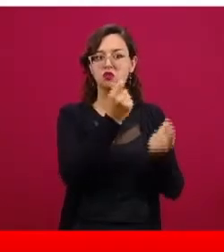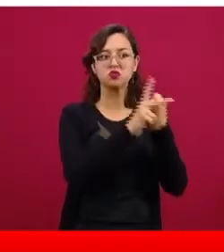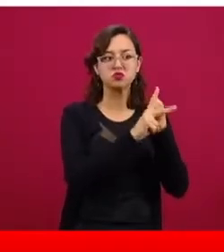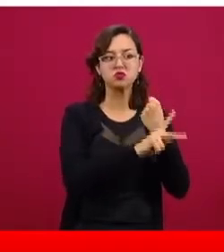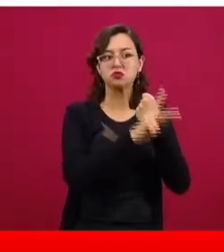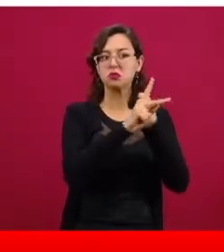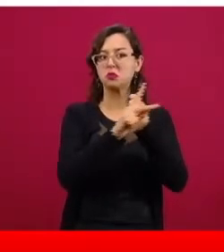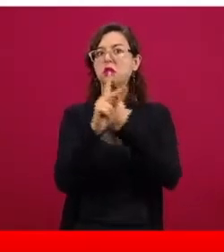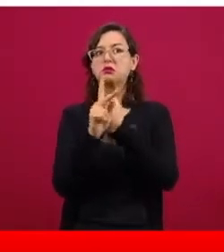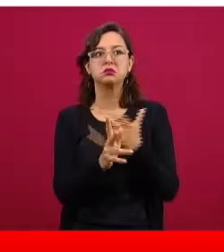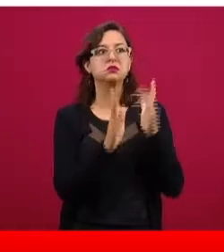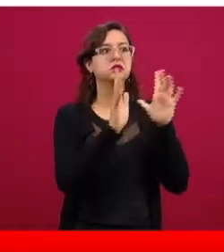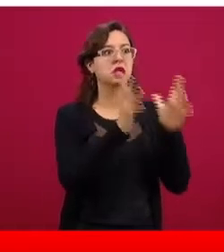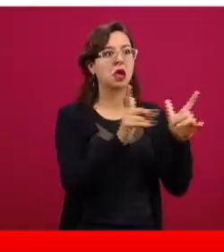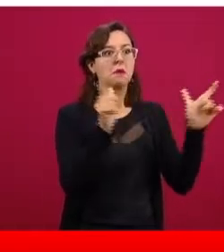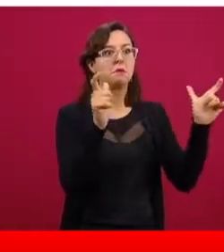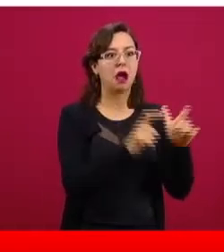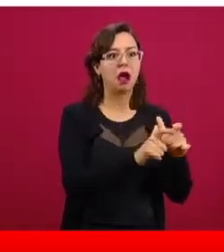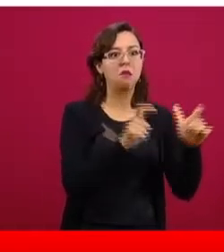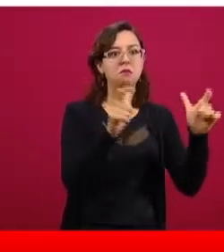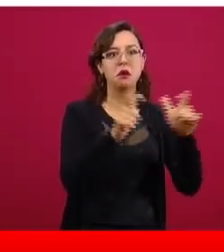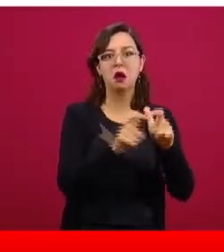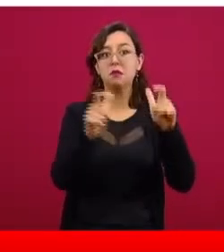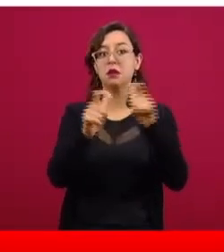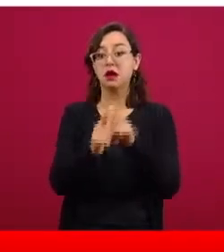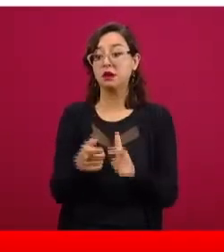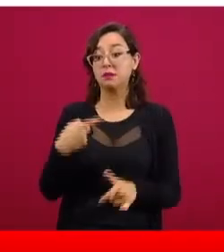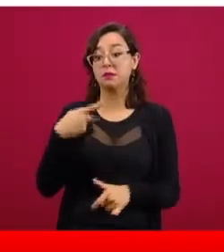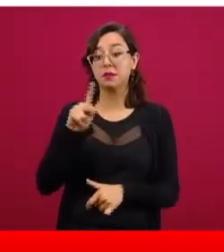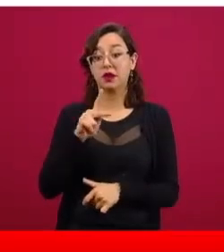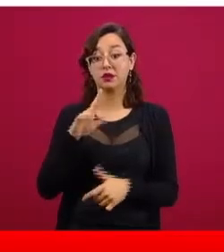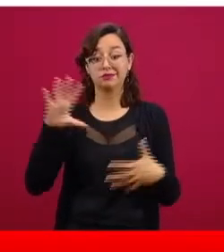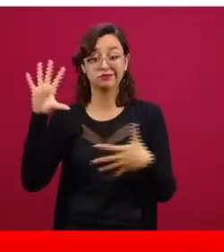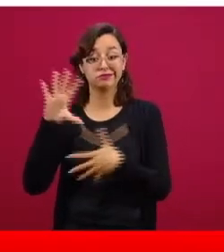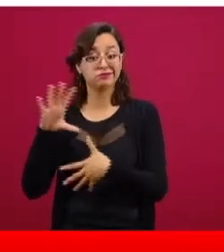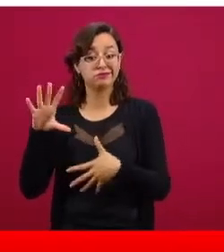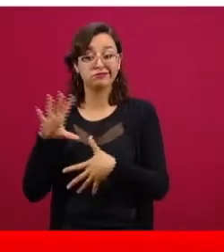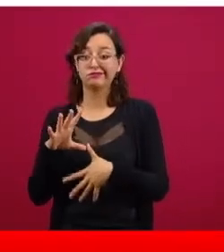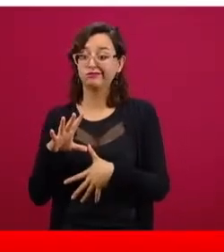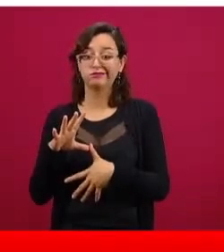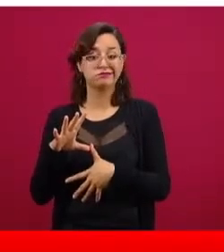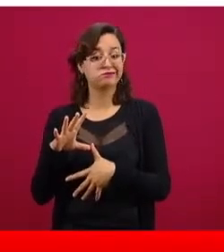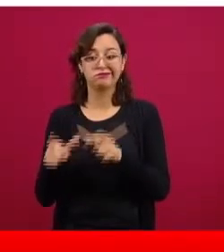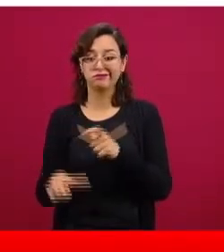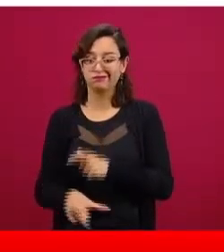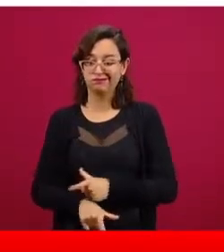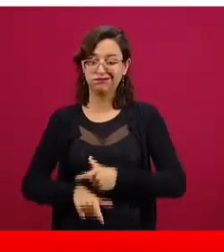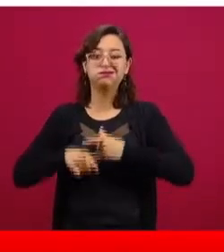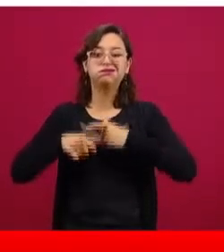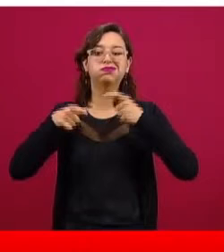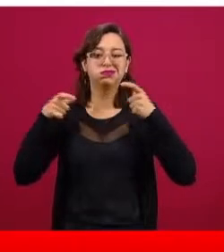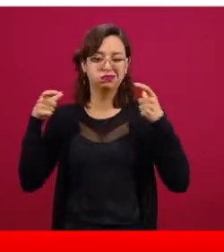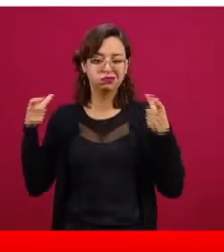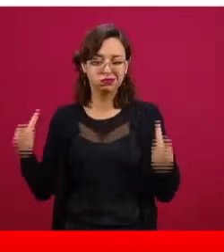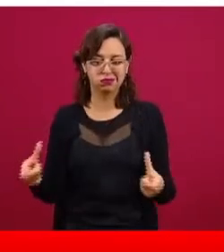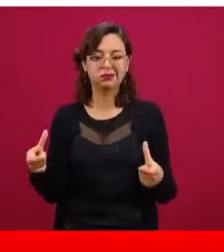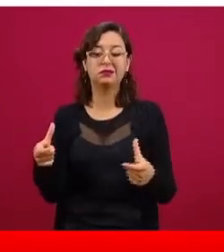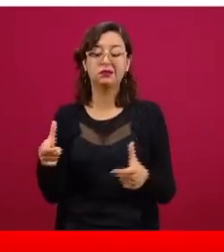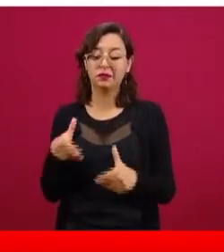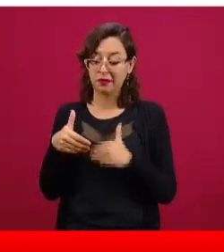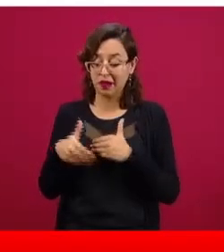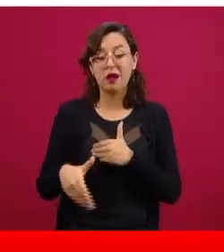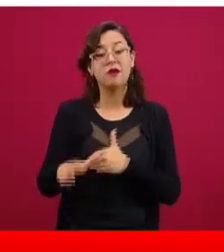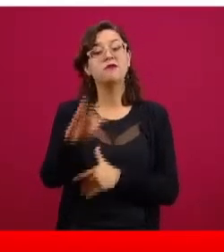reducción, pero en cambio en América estamos todavía en esta fase de ascenso. Queremos dejar muy en claro que todavía nos